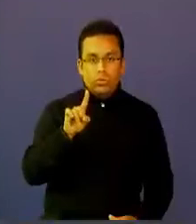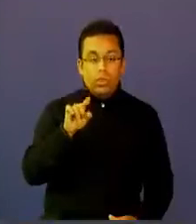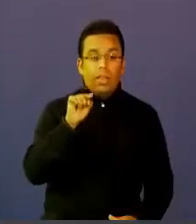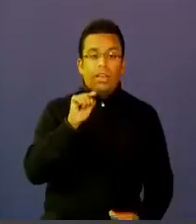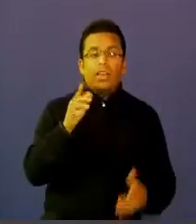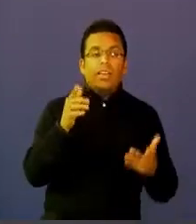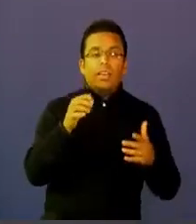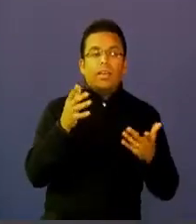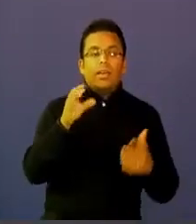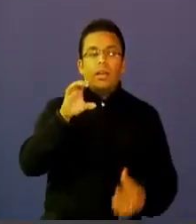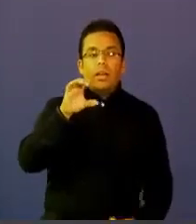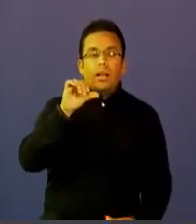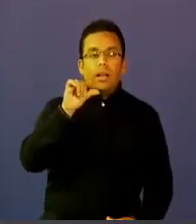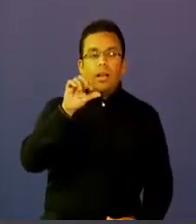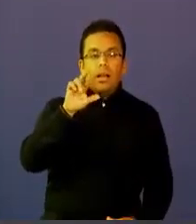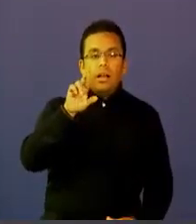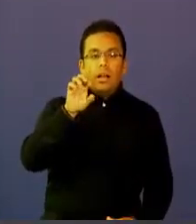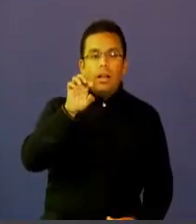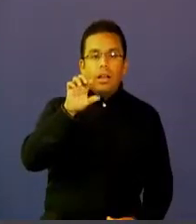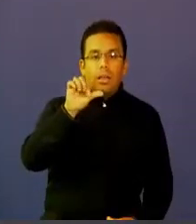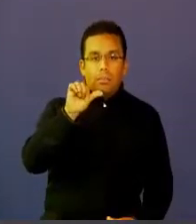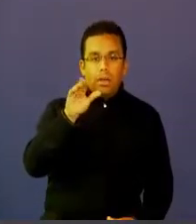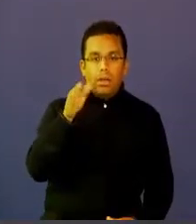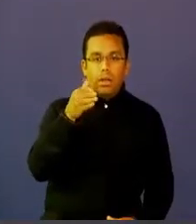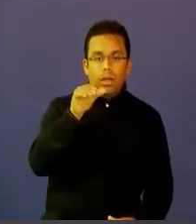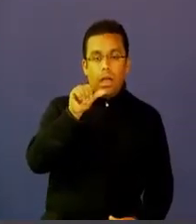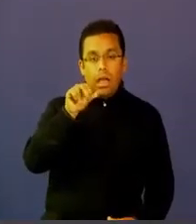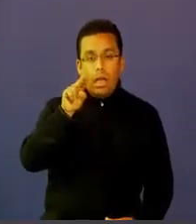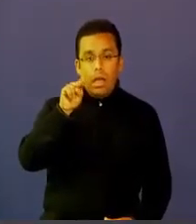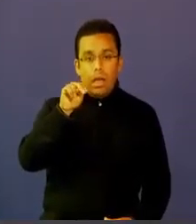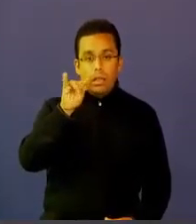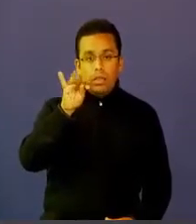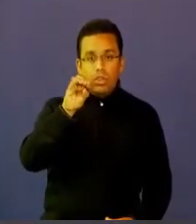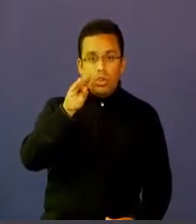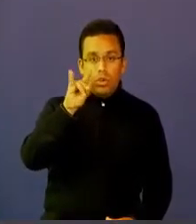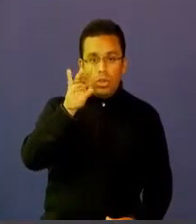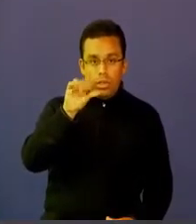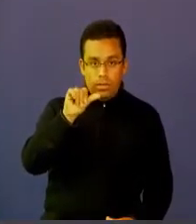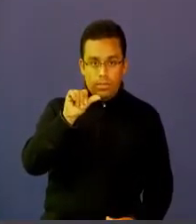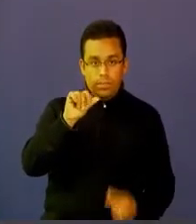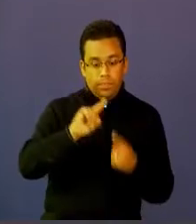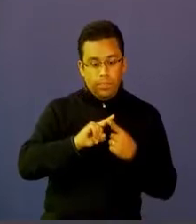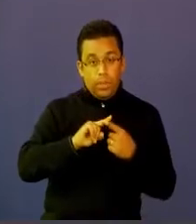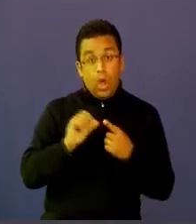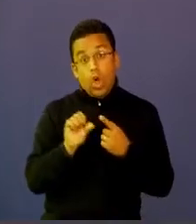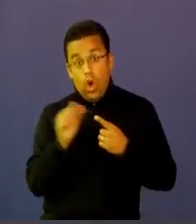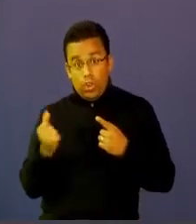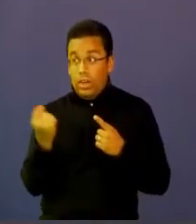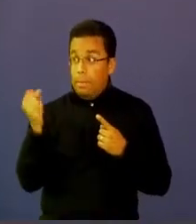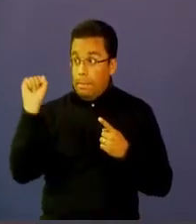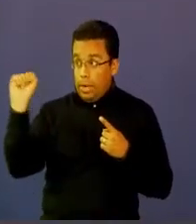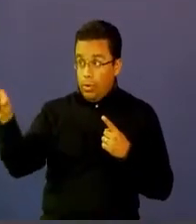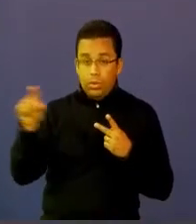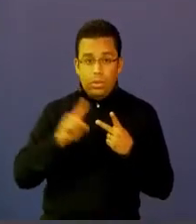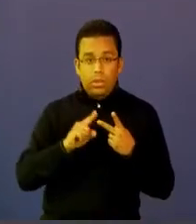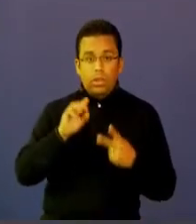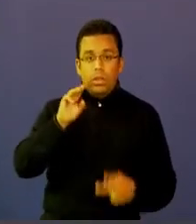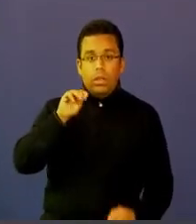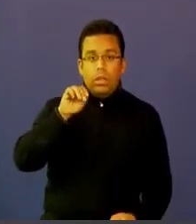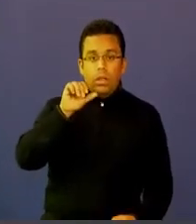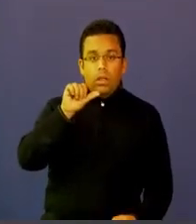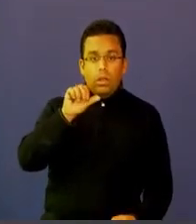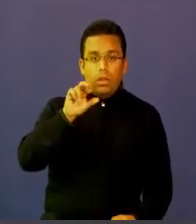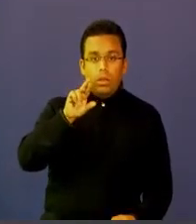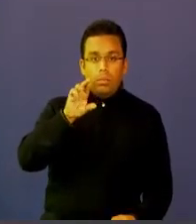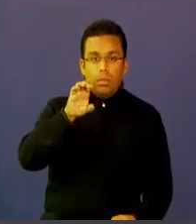muy juicioso muchísimas gracias Epifanio también está con nosotros Marcelo Hernández él nos saluda desde Morelia